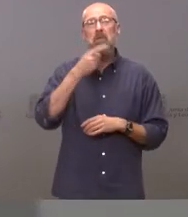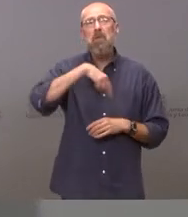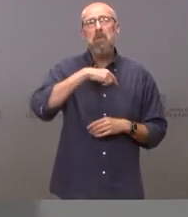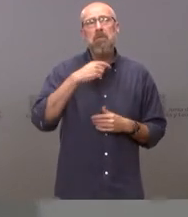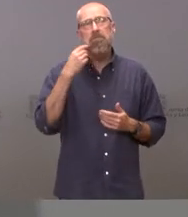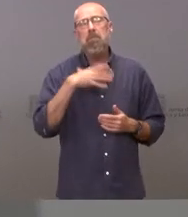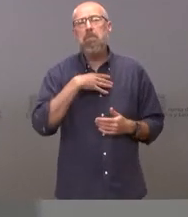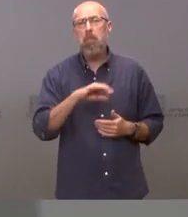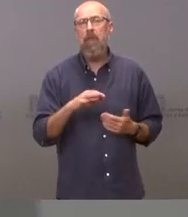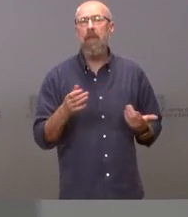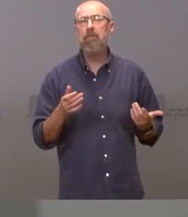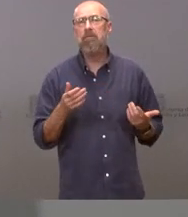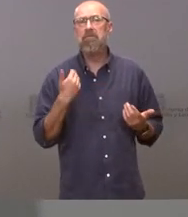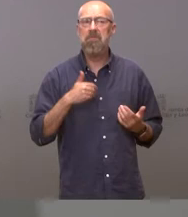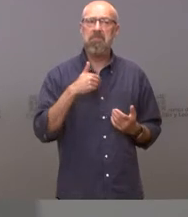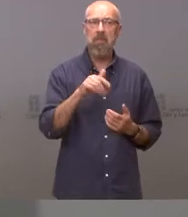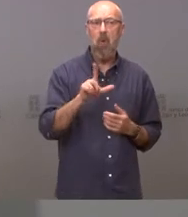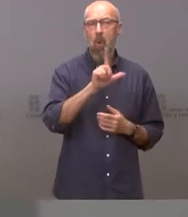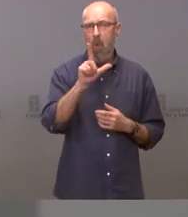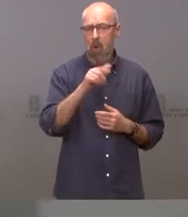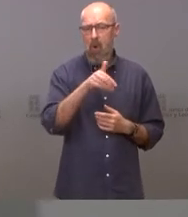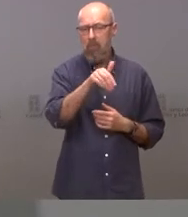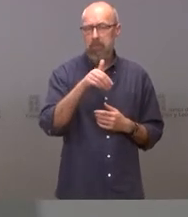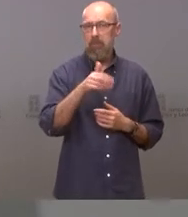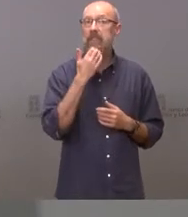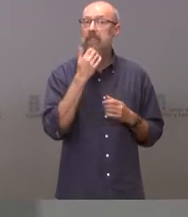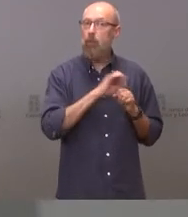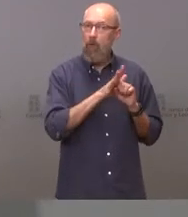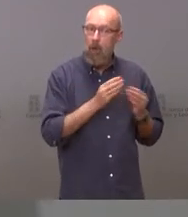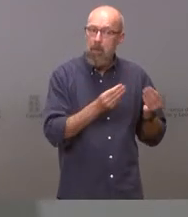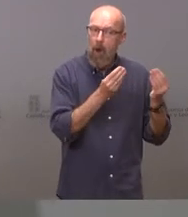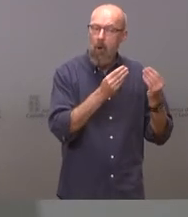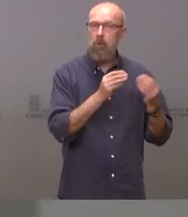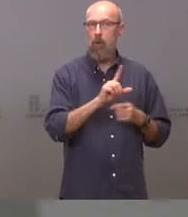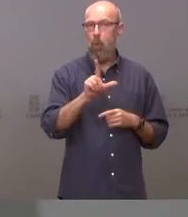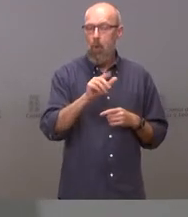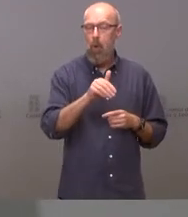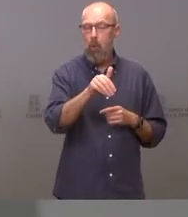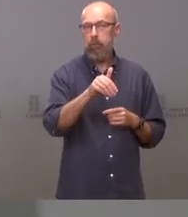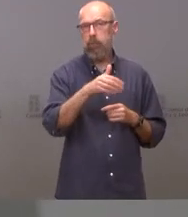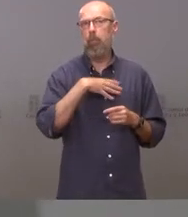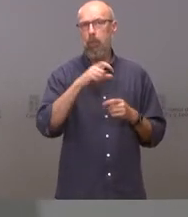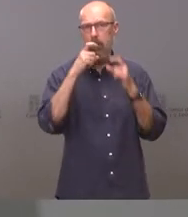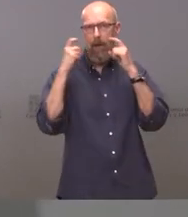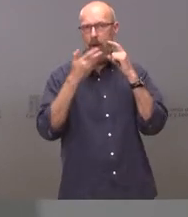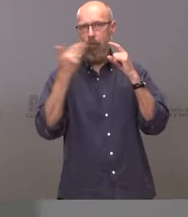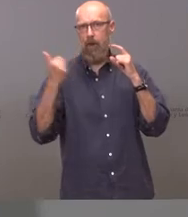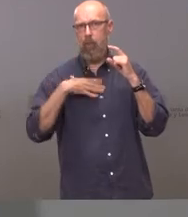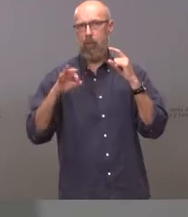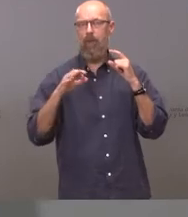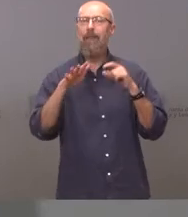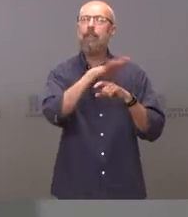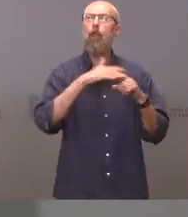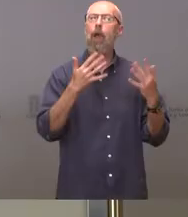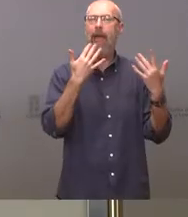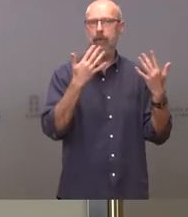ya en el mes de julio si las cosas van bien podamos eliminar la mascarilla en espacios abiertos